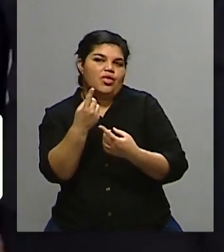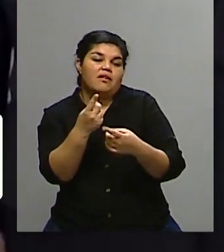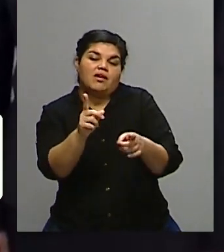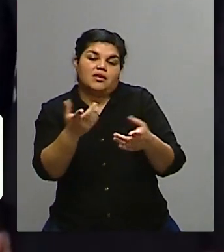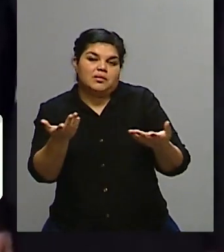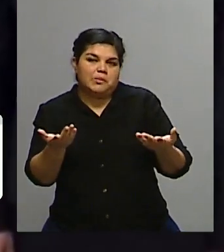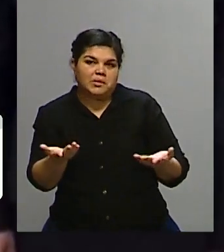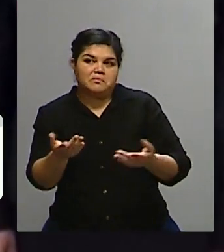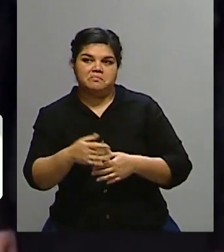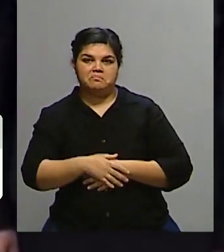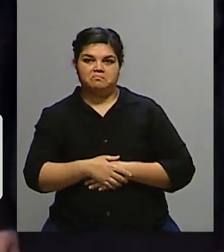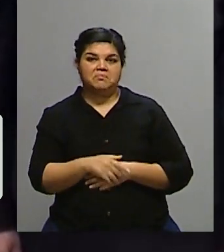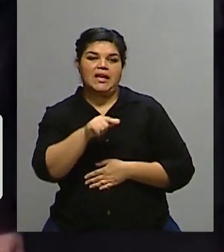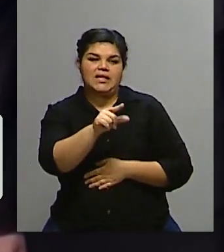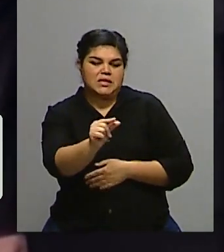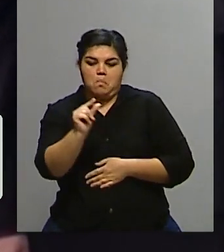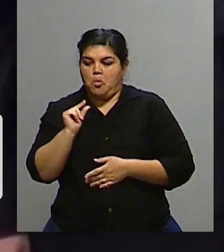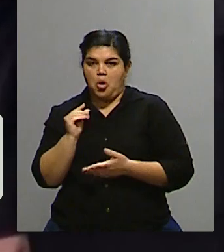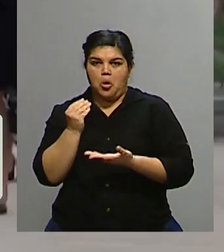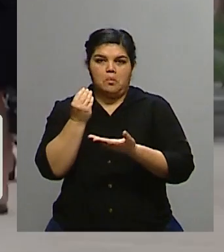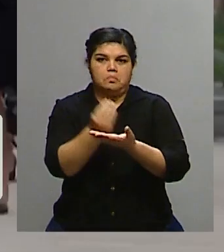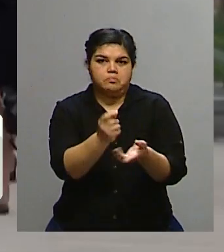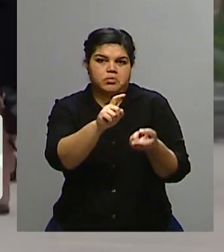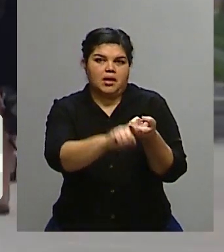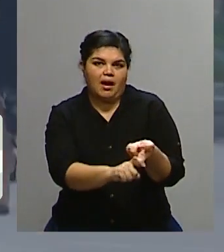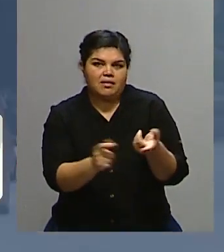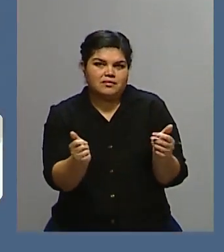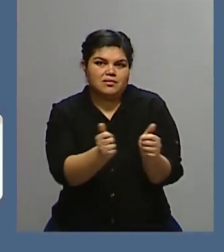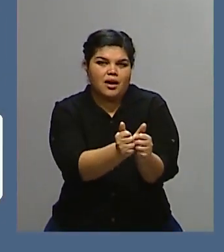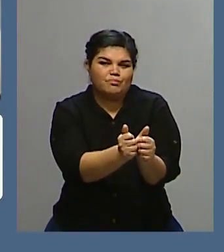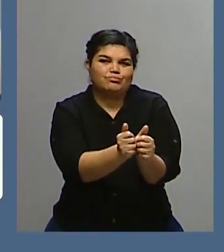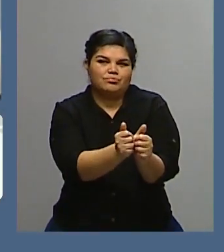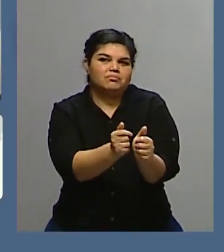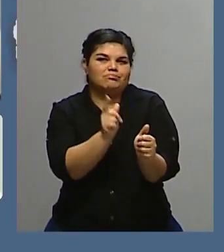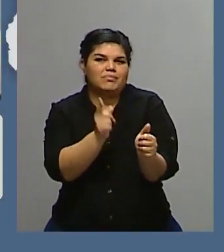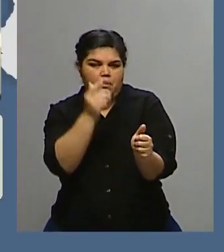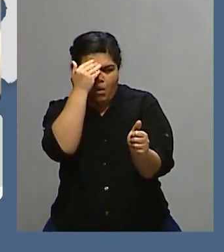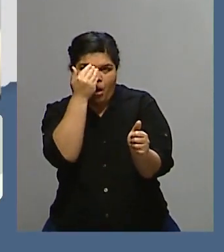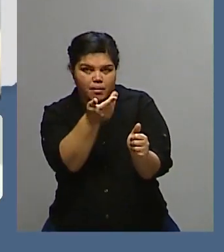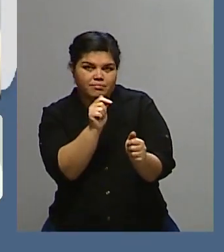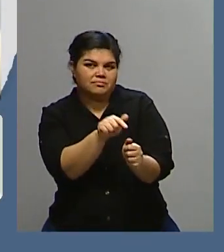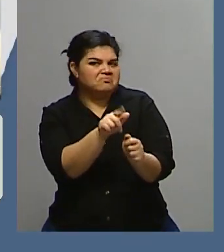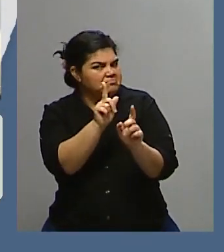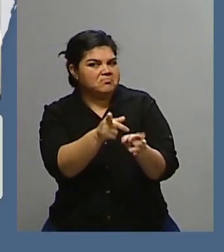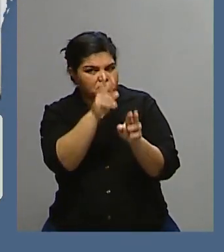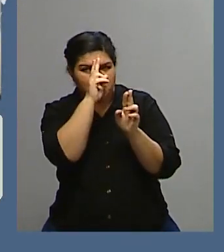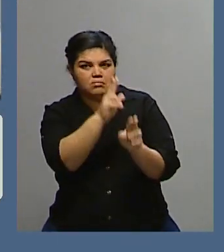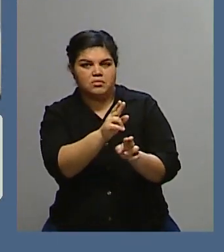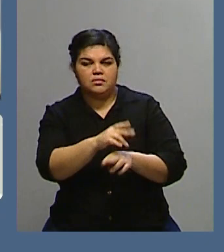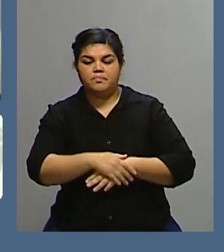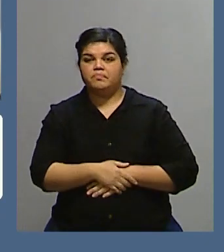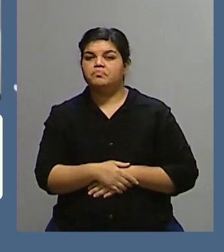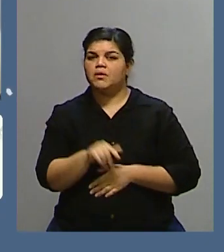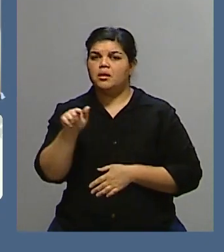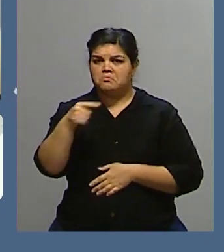tampoco hace tanto que está. Tal cual. Andrea, me parece interesante lo que estás contando, porque vos decías